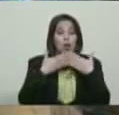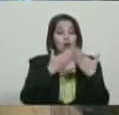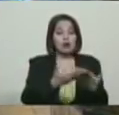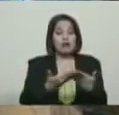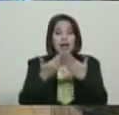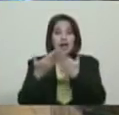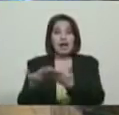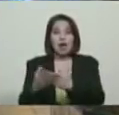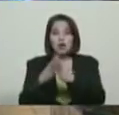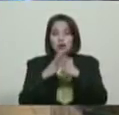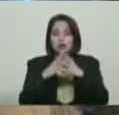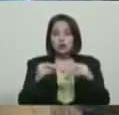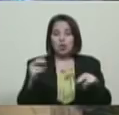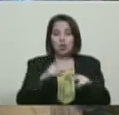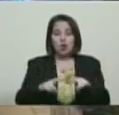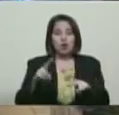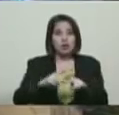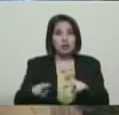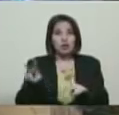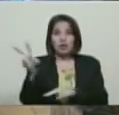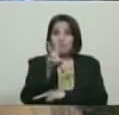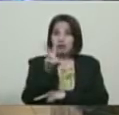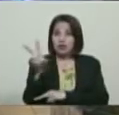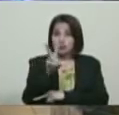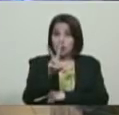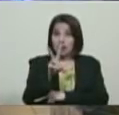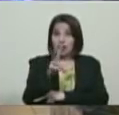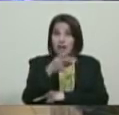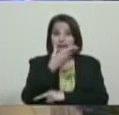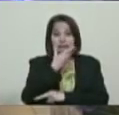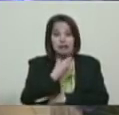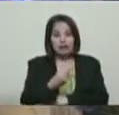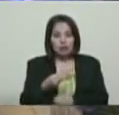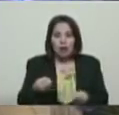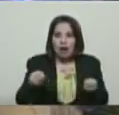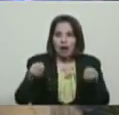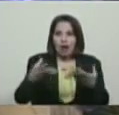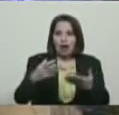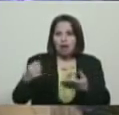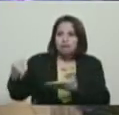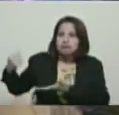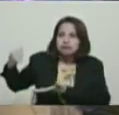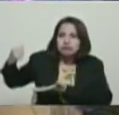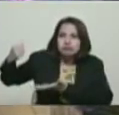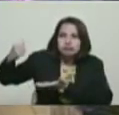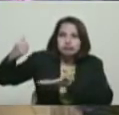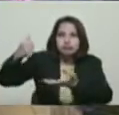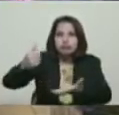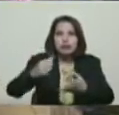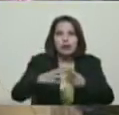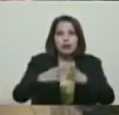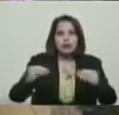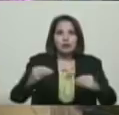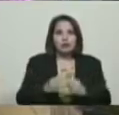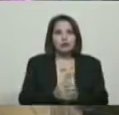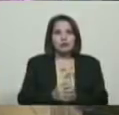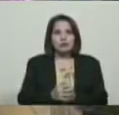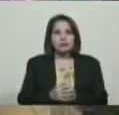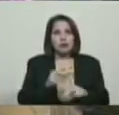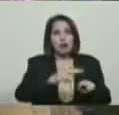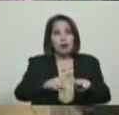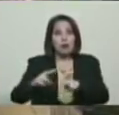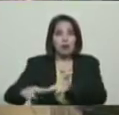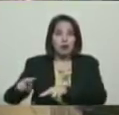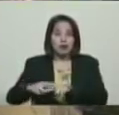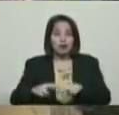todos los niños de Venezuela. San Nicolás le va a llevar su regalo a cada niño y a cada niña a través de los